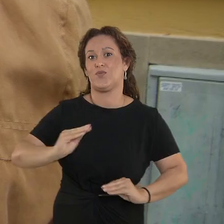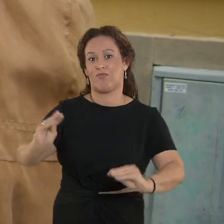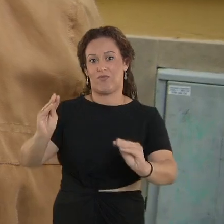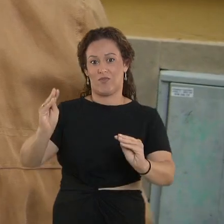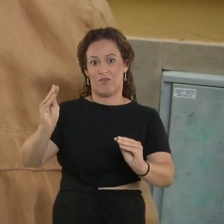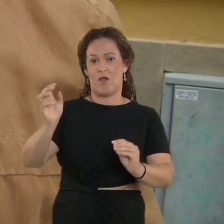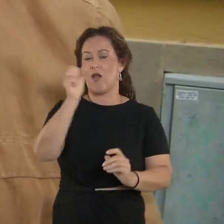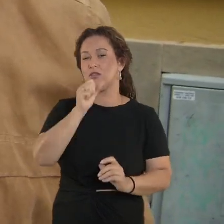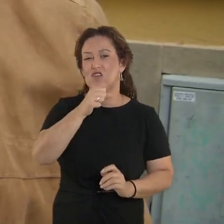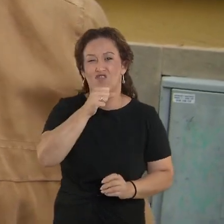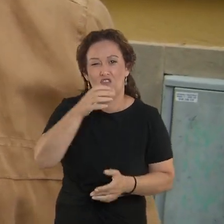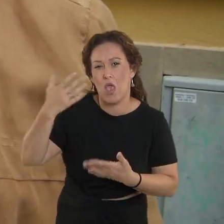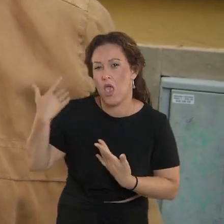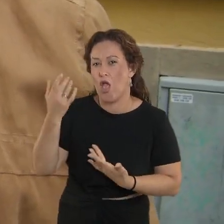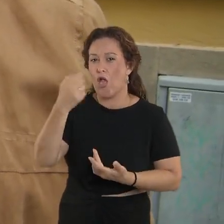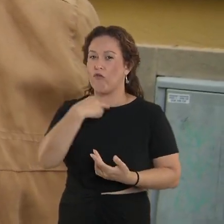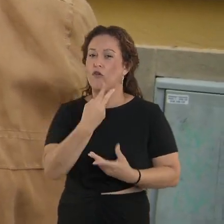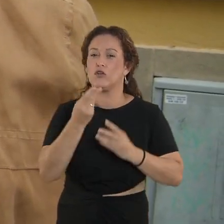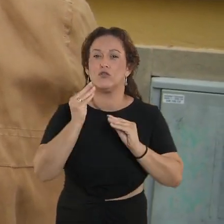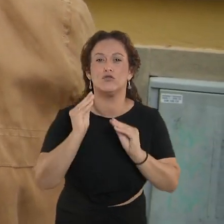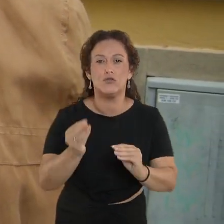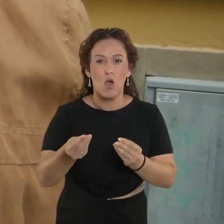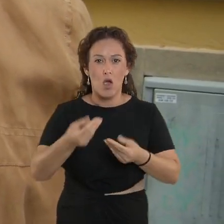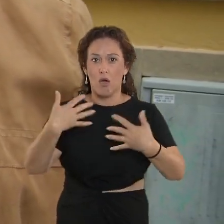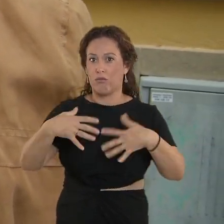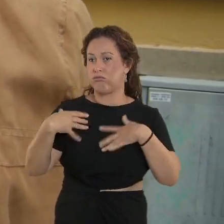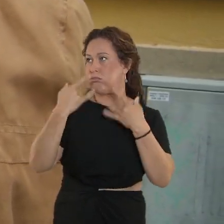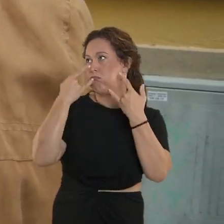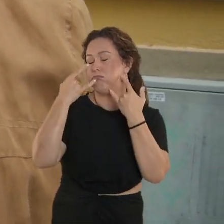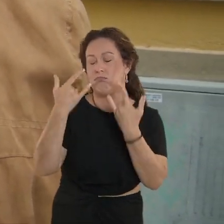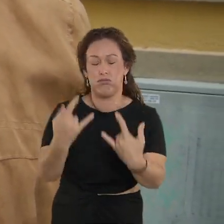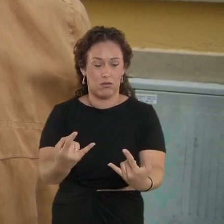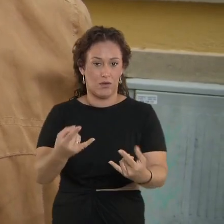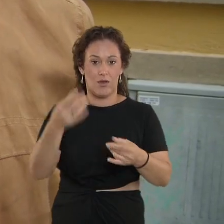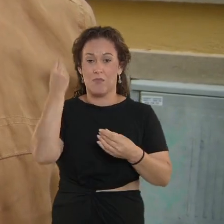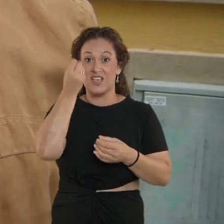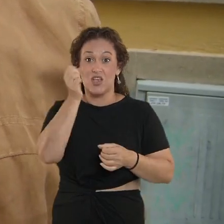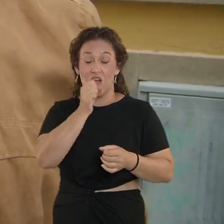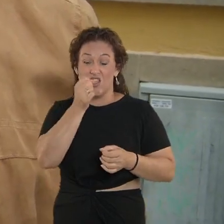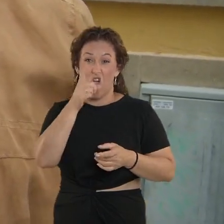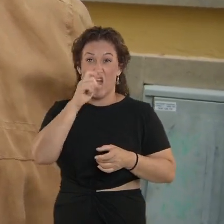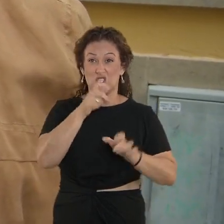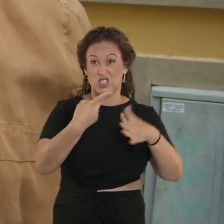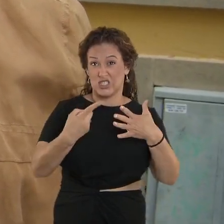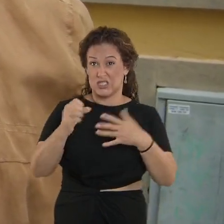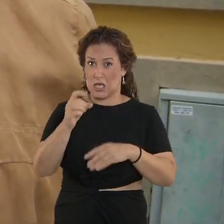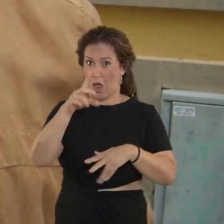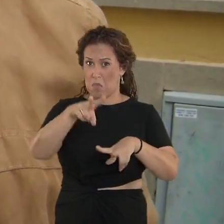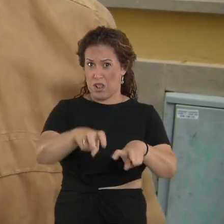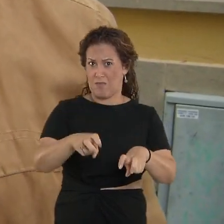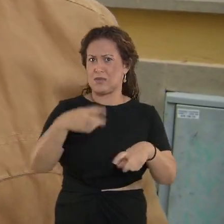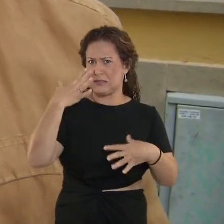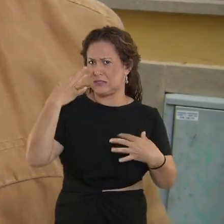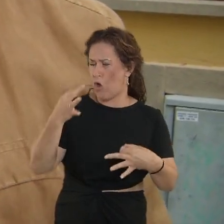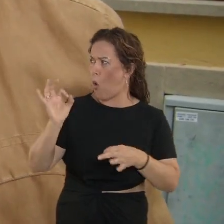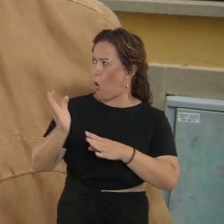Sí, muy vieja, con su voz roncona. Sí, nos enamoró. Y creo que esa canción es de principios de los 60 o algo